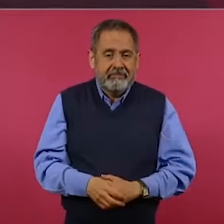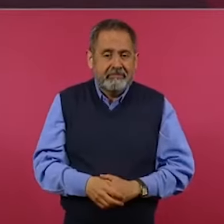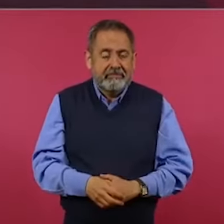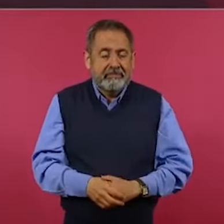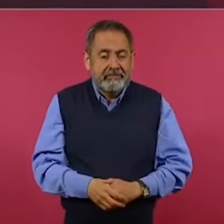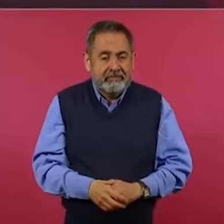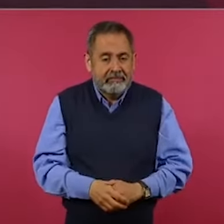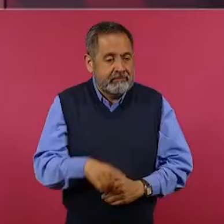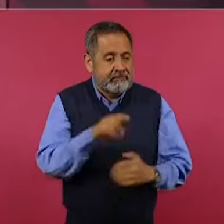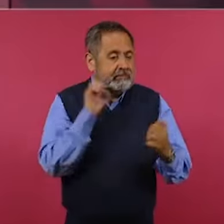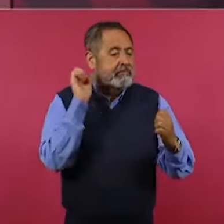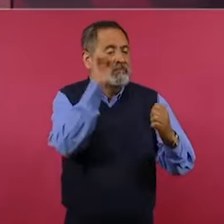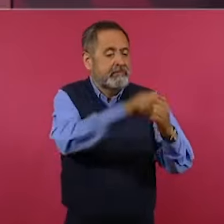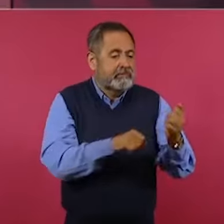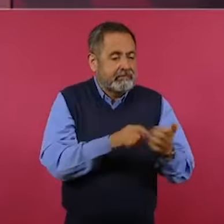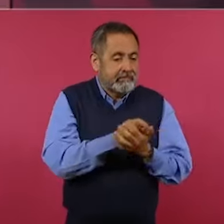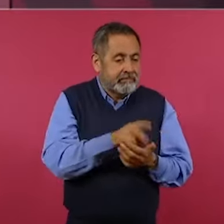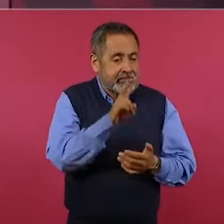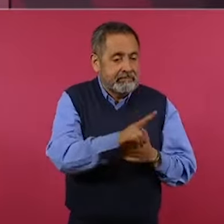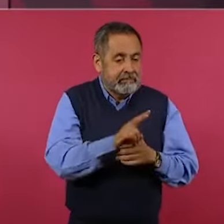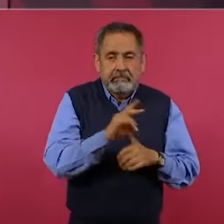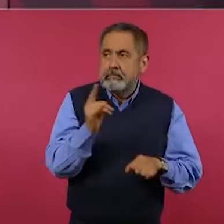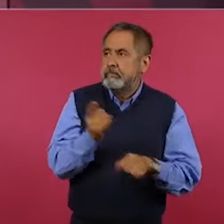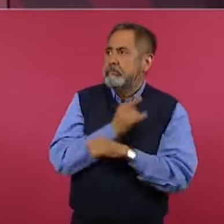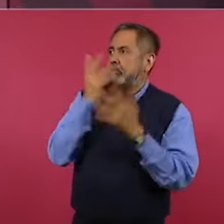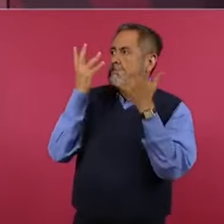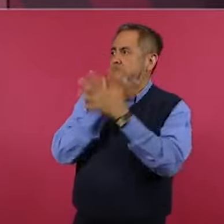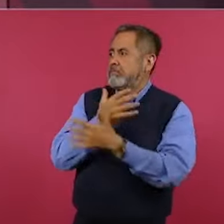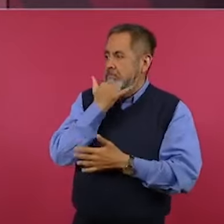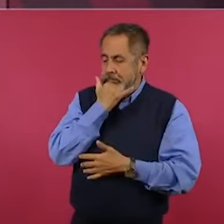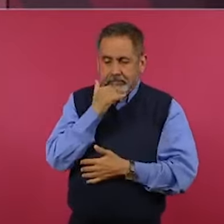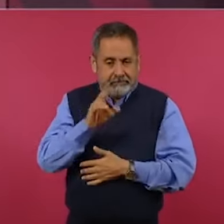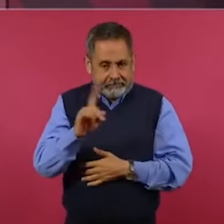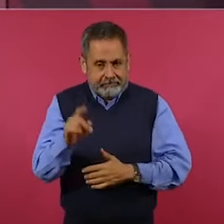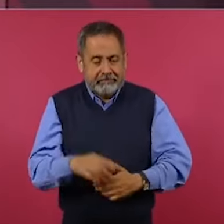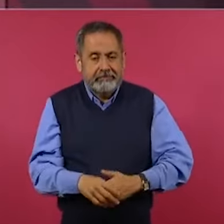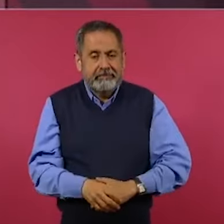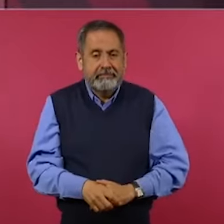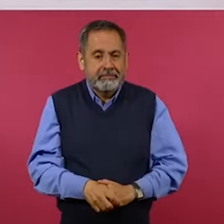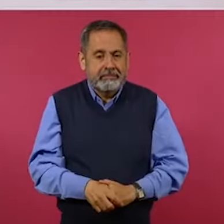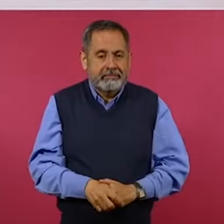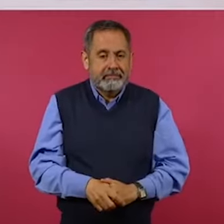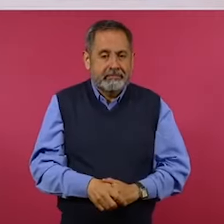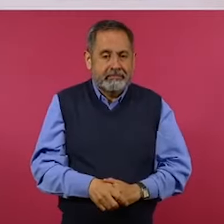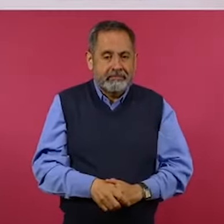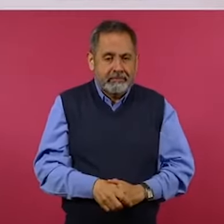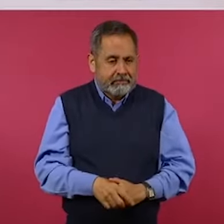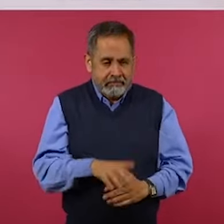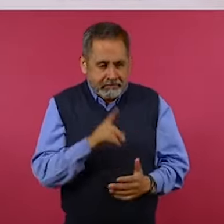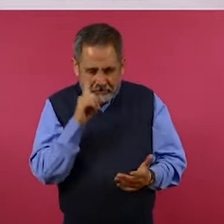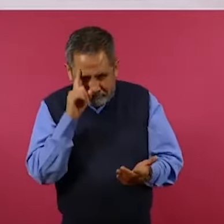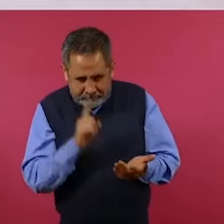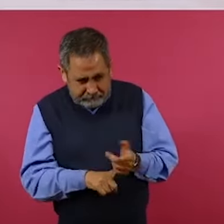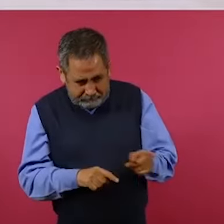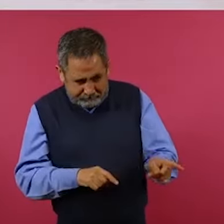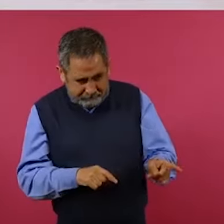no les vayan a timar o no me creen.